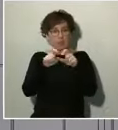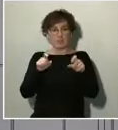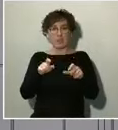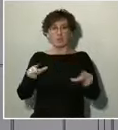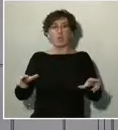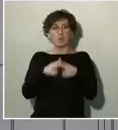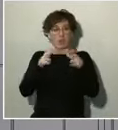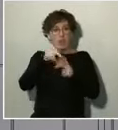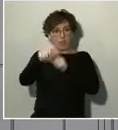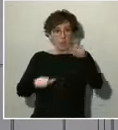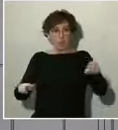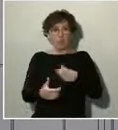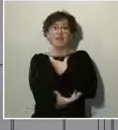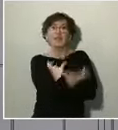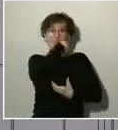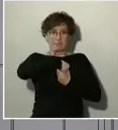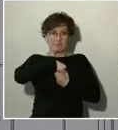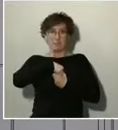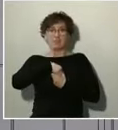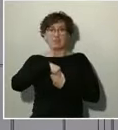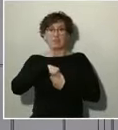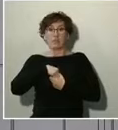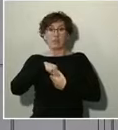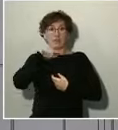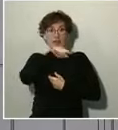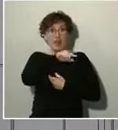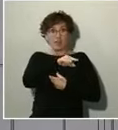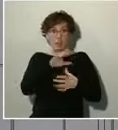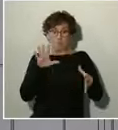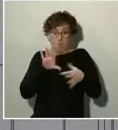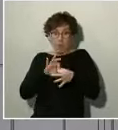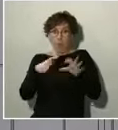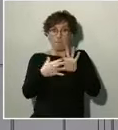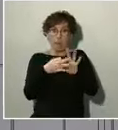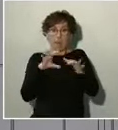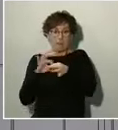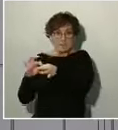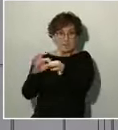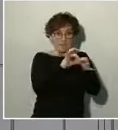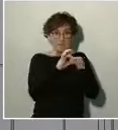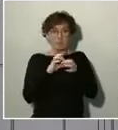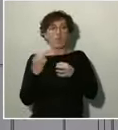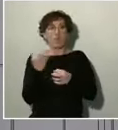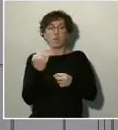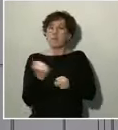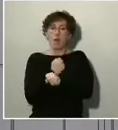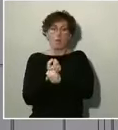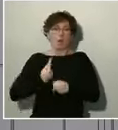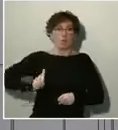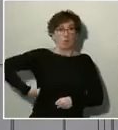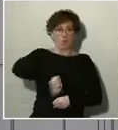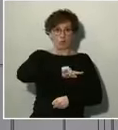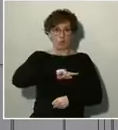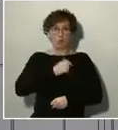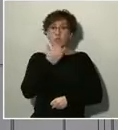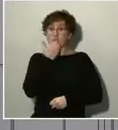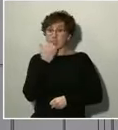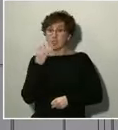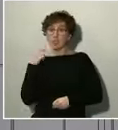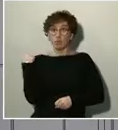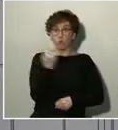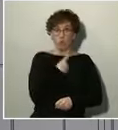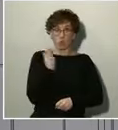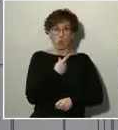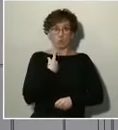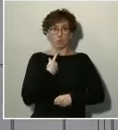ser conscientes de que esa cadena de solidaridad tenemos que hacerla entre todos. Si todos nos ponemos y hacemos ese